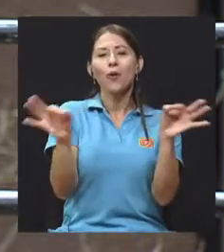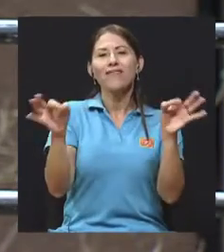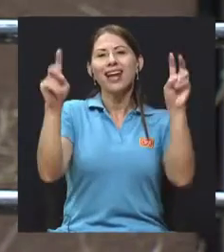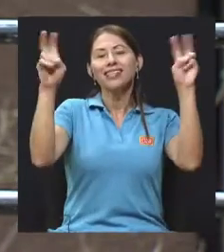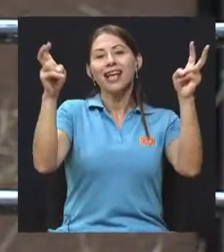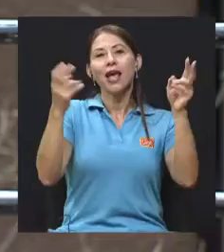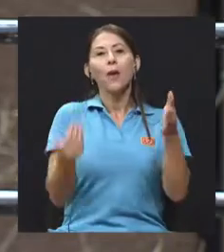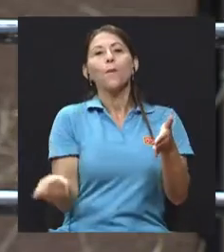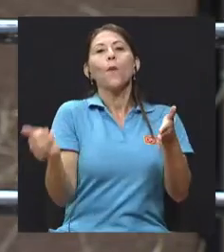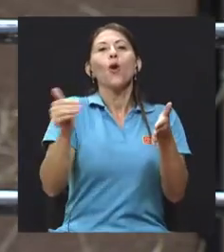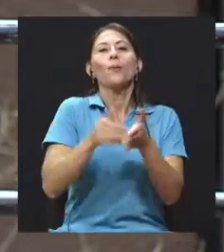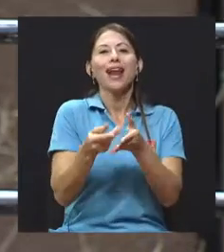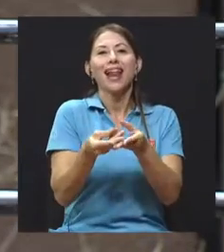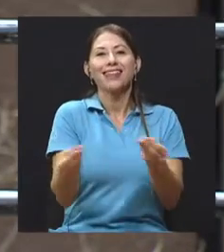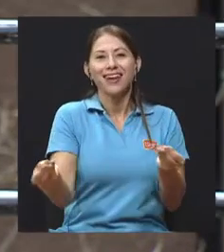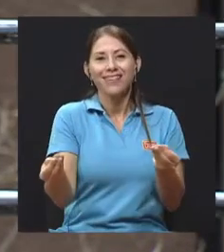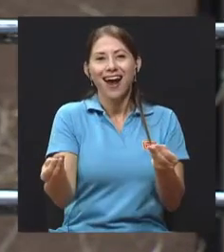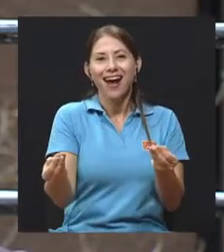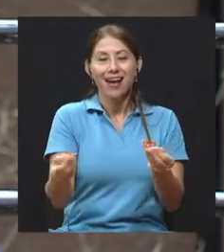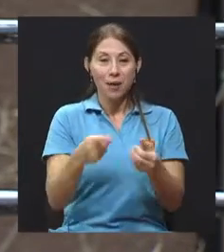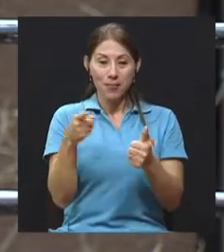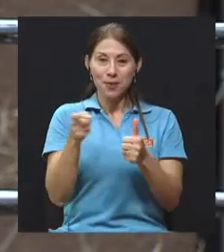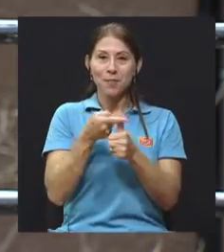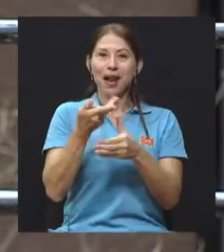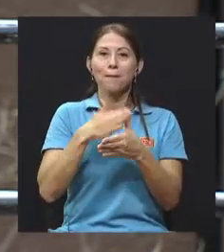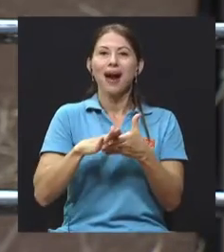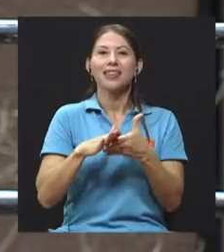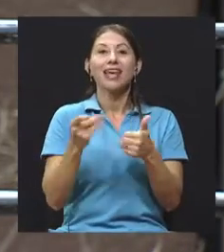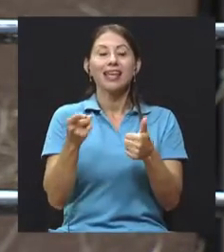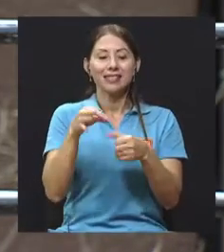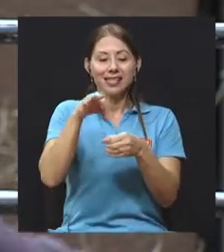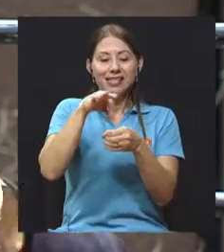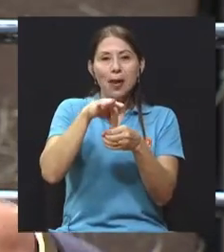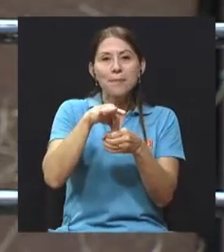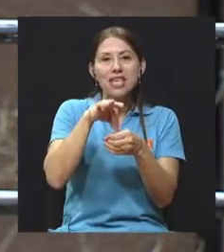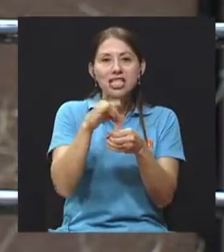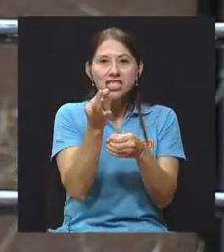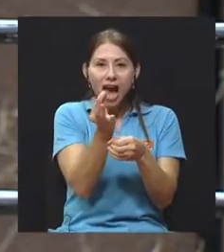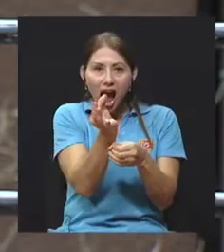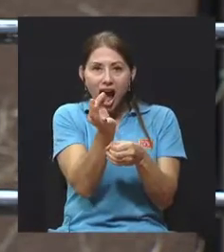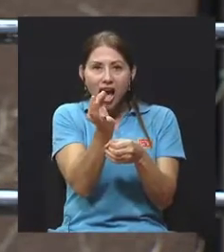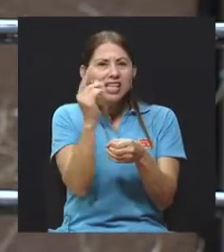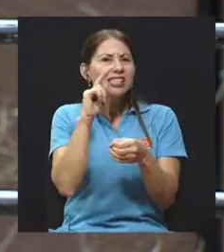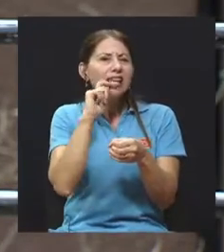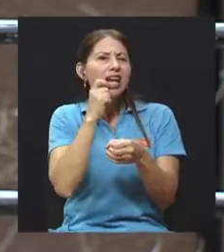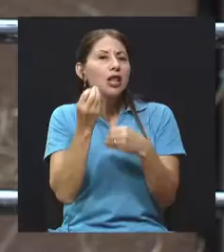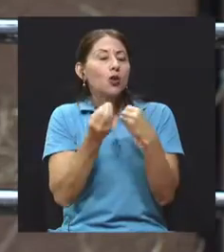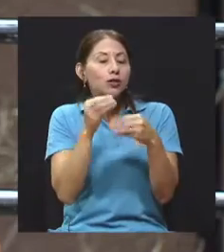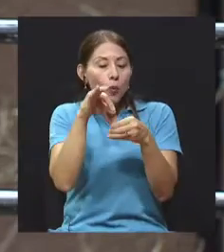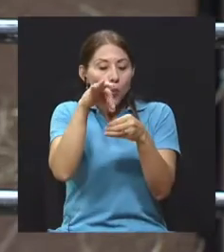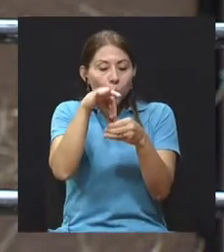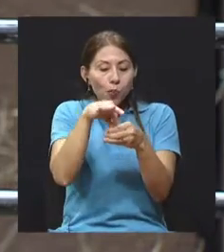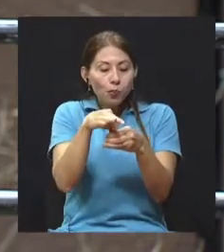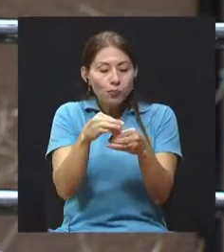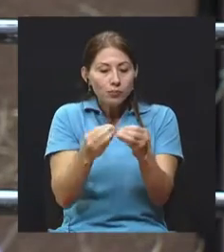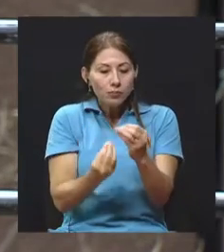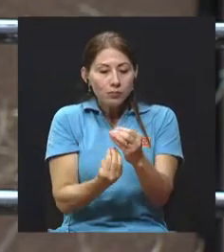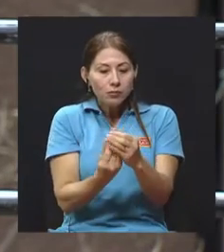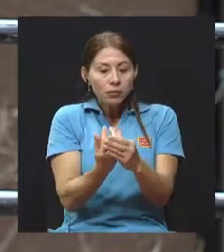años que decía volver a la tierra. La primera parte es la semilla y el secreto de la semilla, germina y sentir que uno se